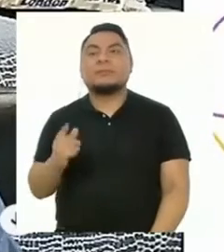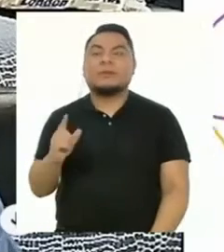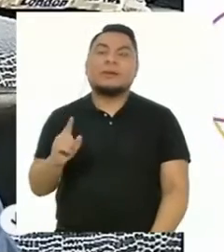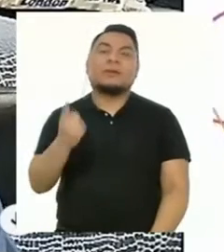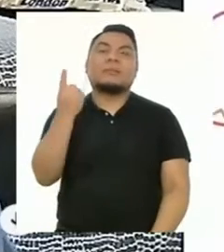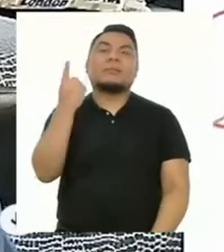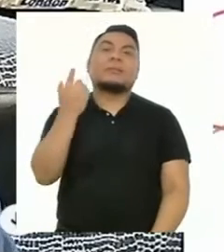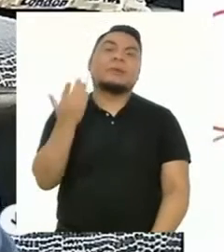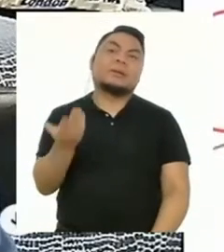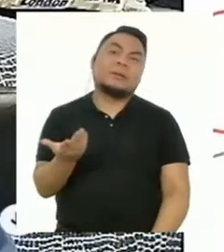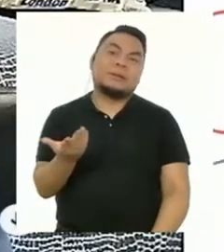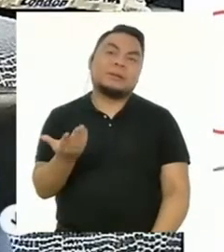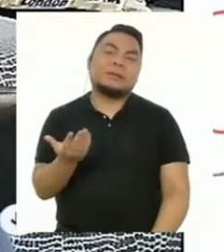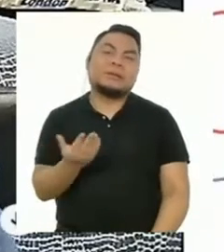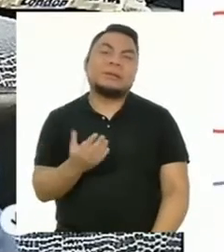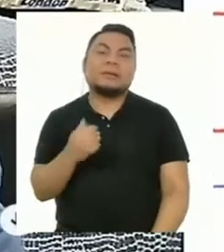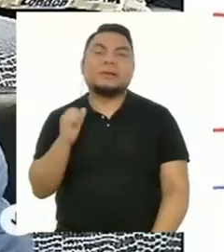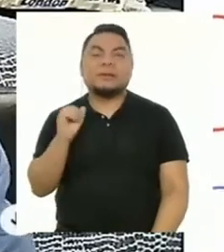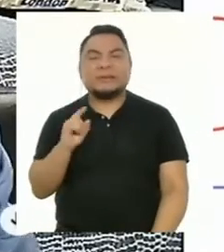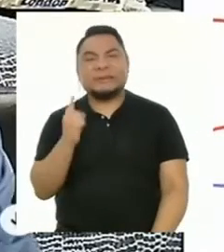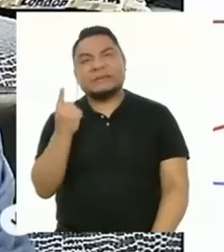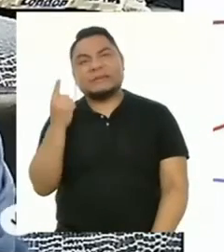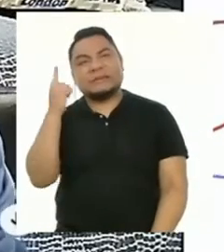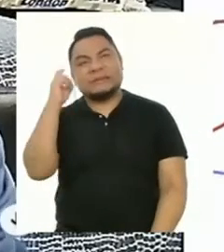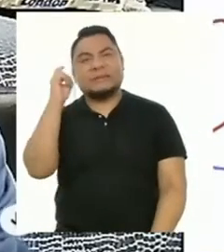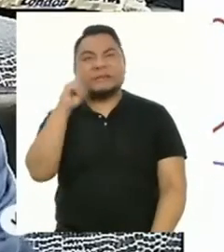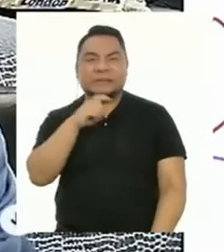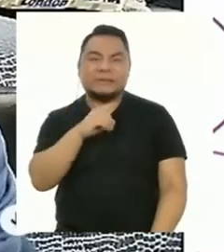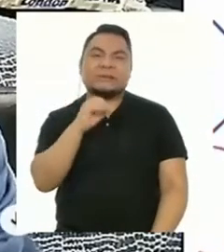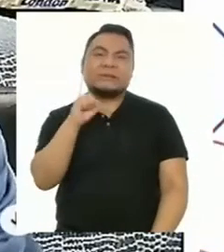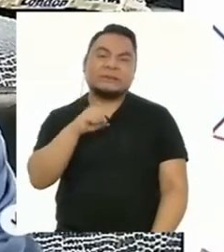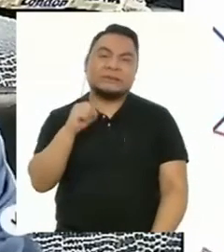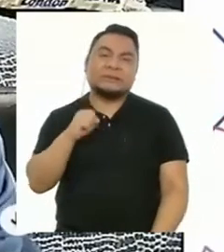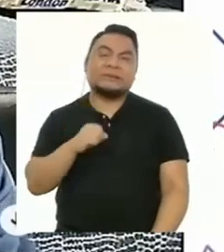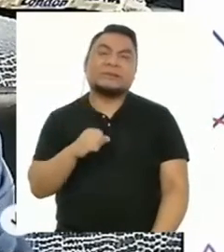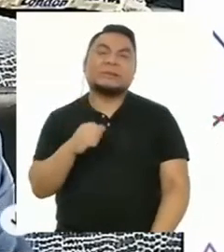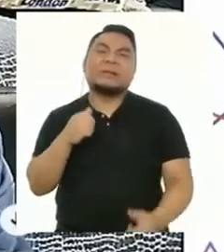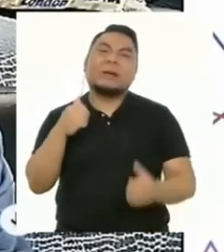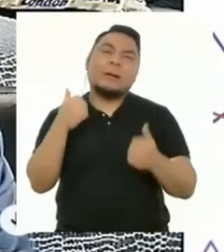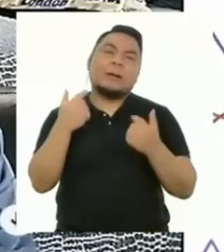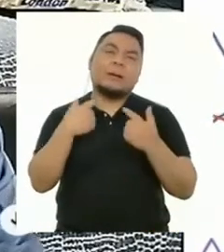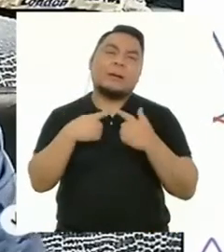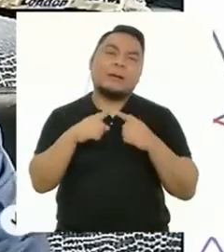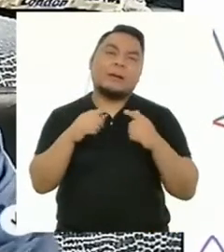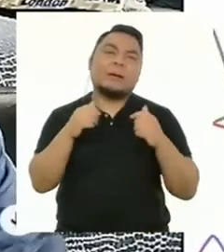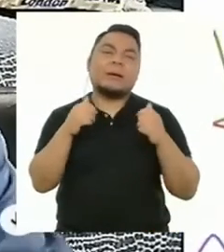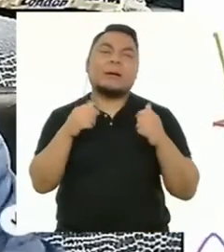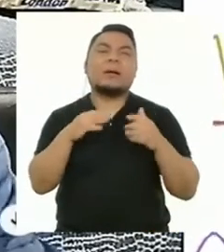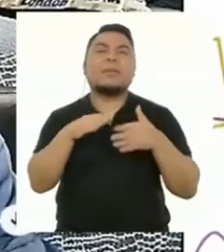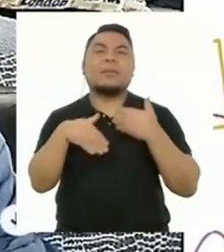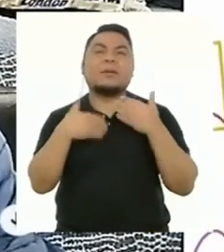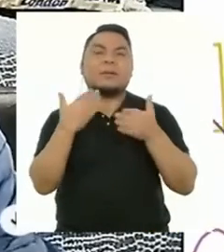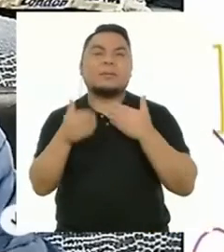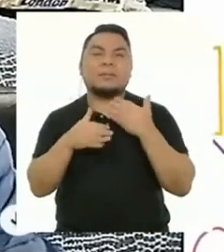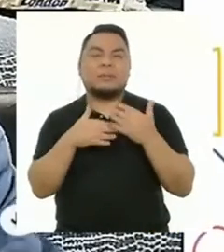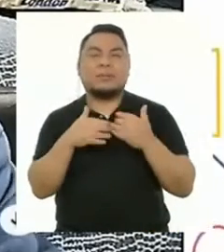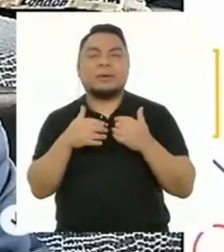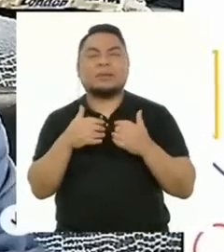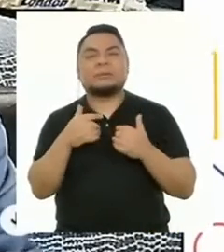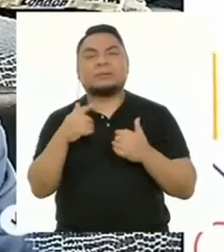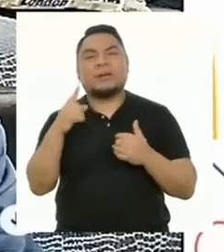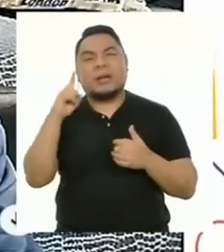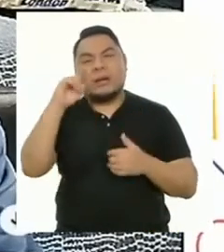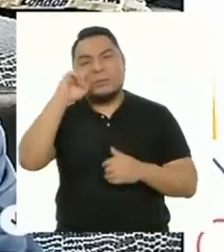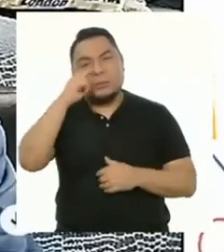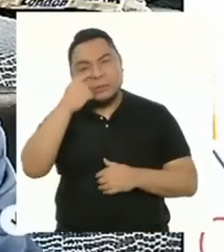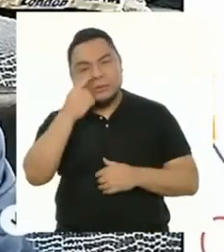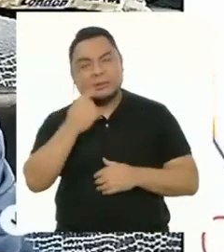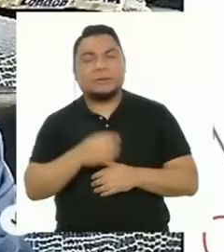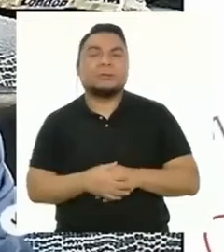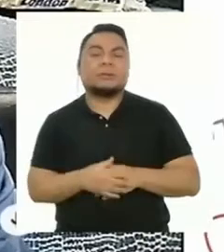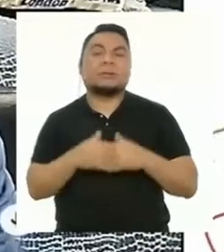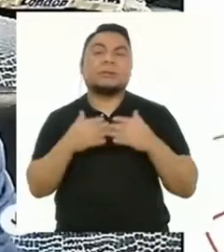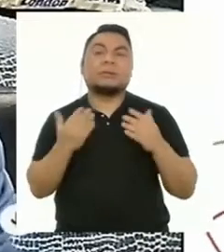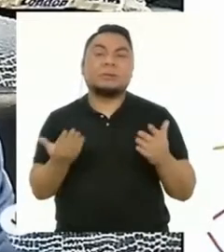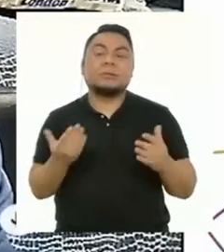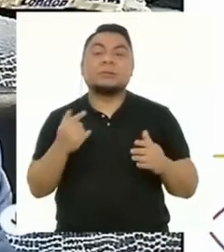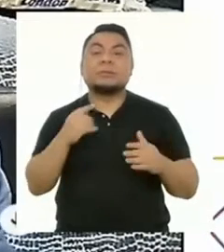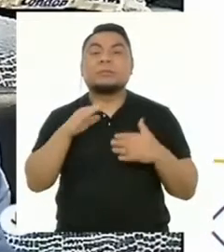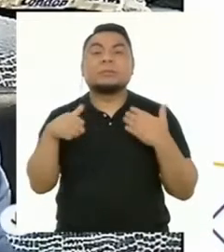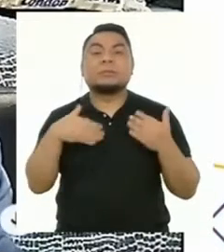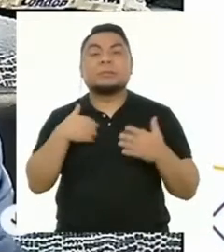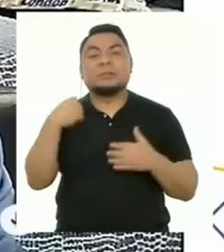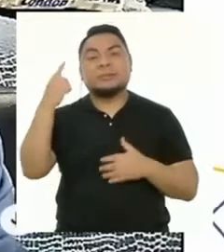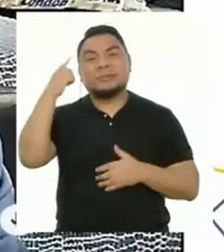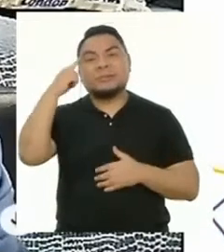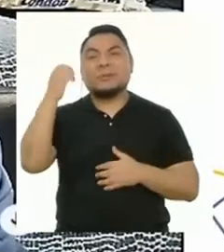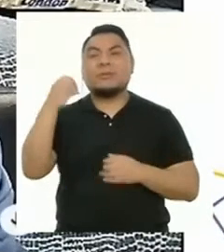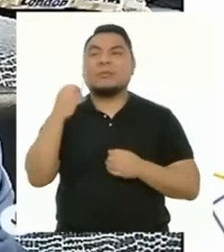fue... sí, fue bien. Pero después ya un poco burbida y me enseñaron